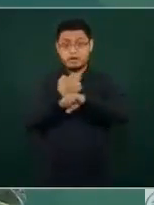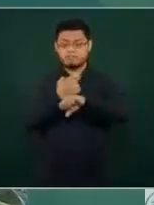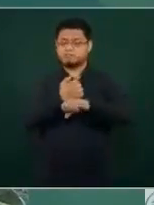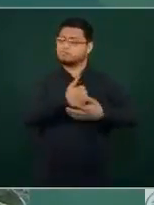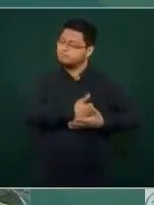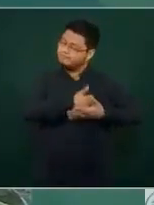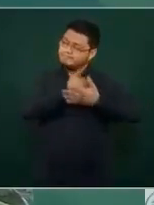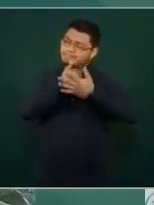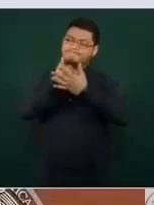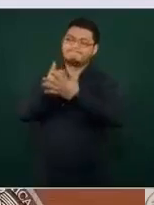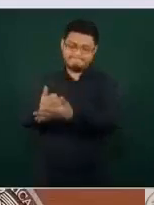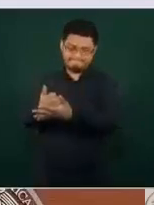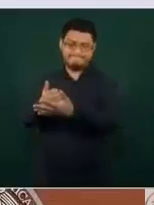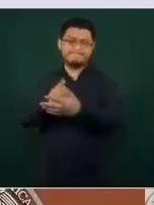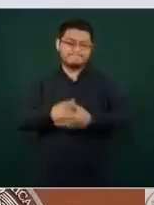se han establecido.